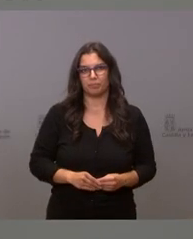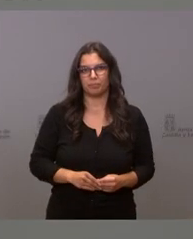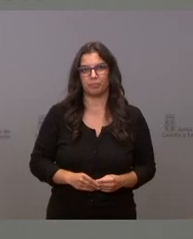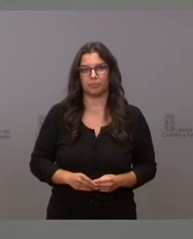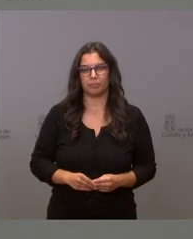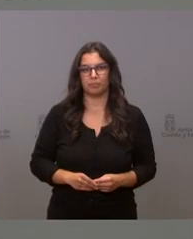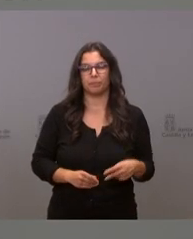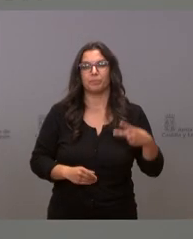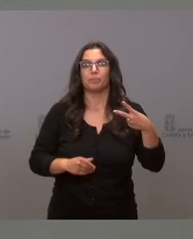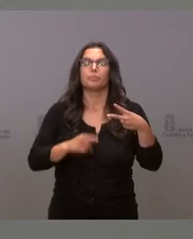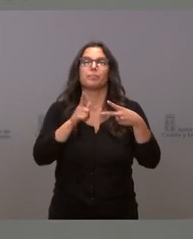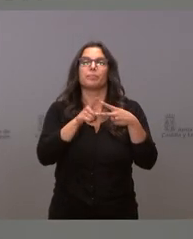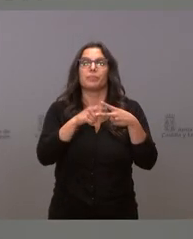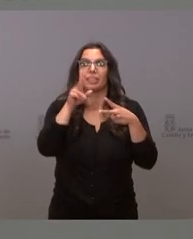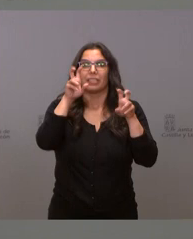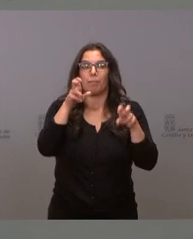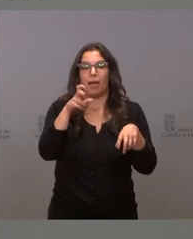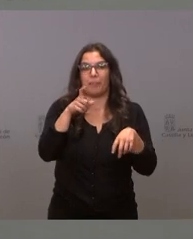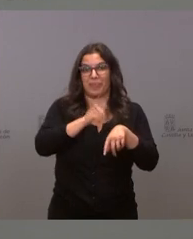sobre el valor del tiempo